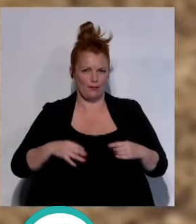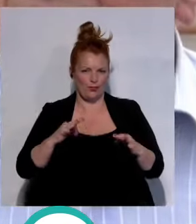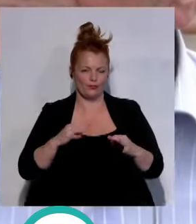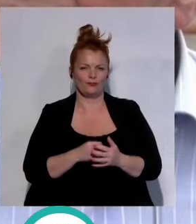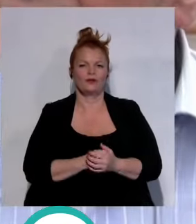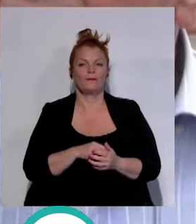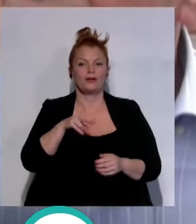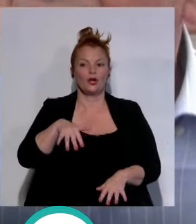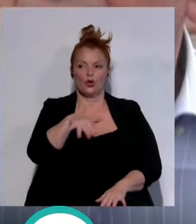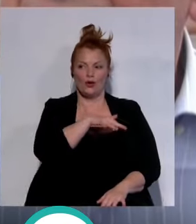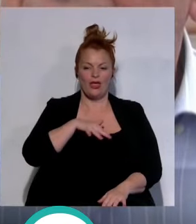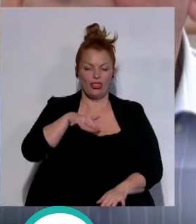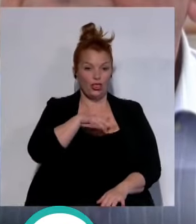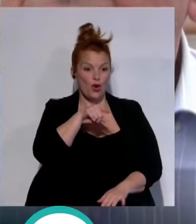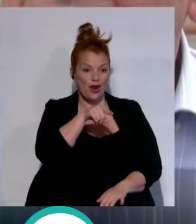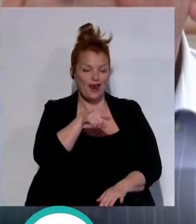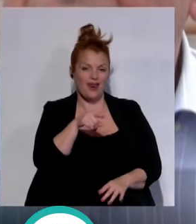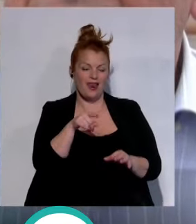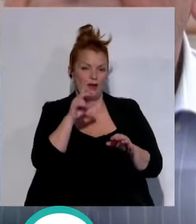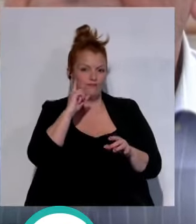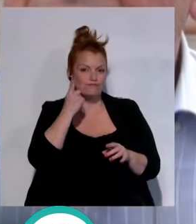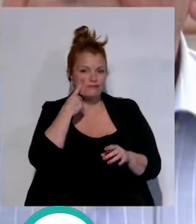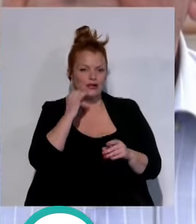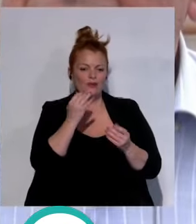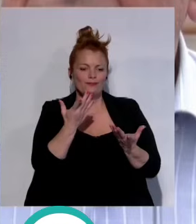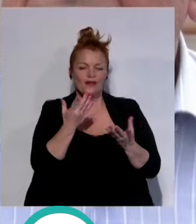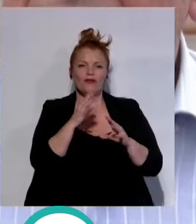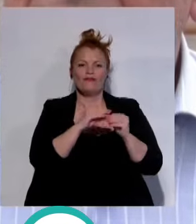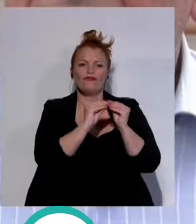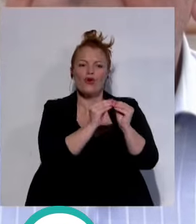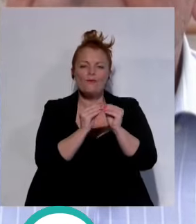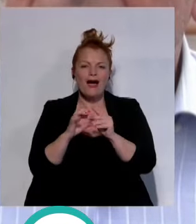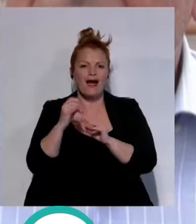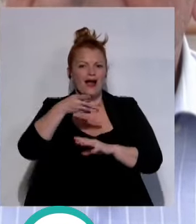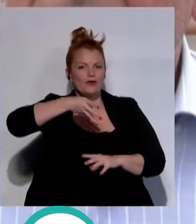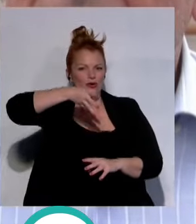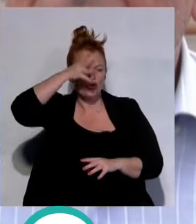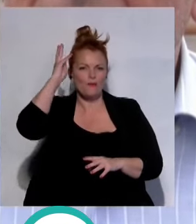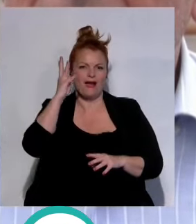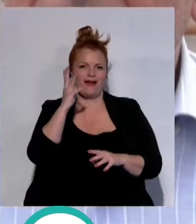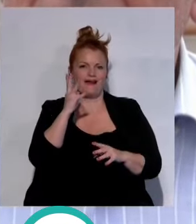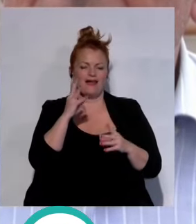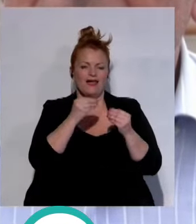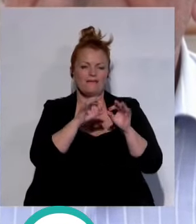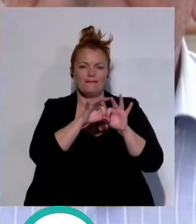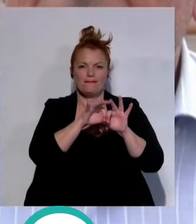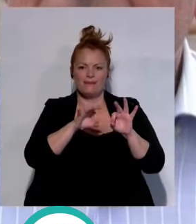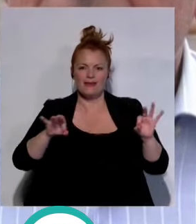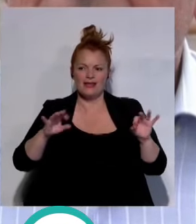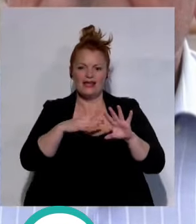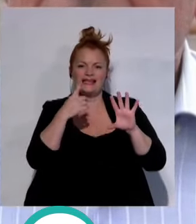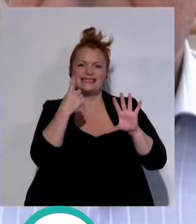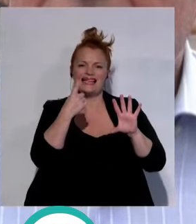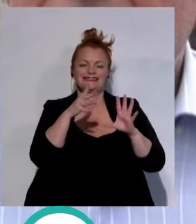es una zona de necrópolis donde se han encontrado pues unas estructuras romanas con una pileta y seis en total seis